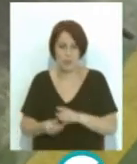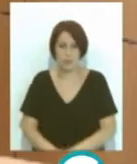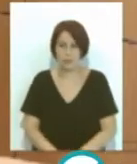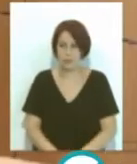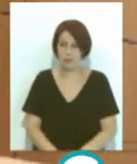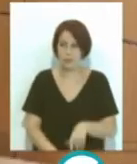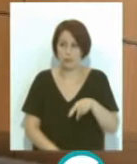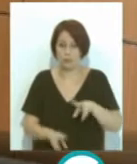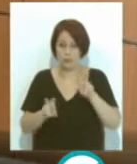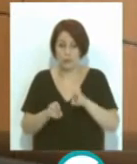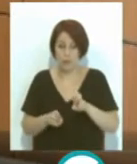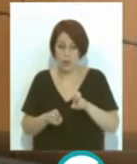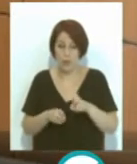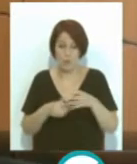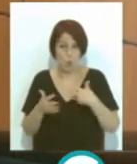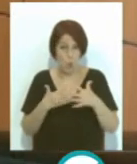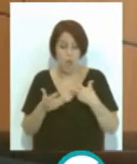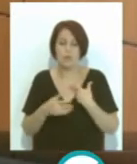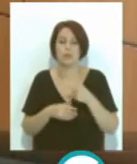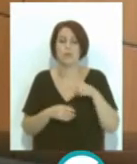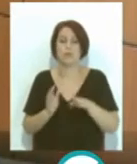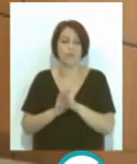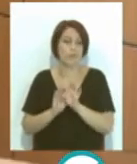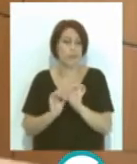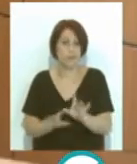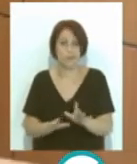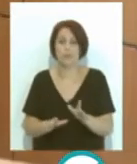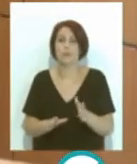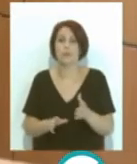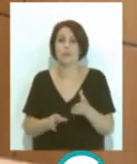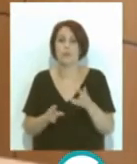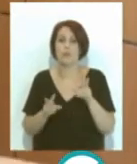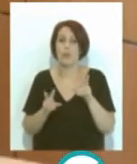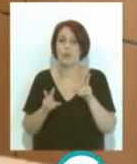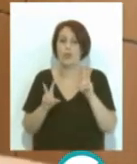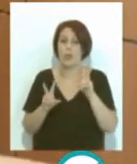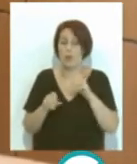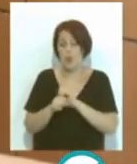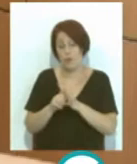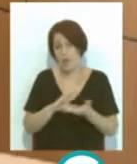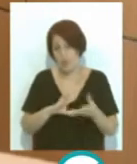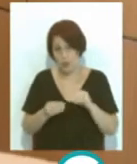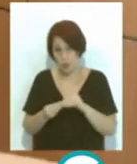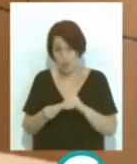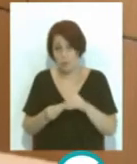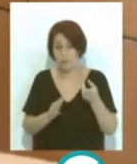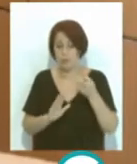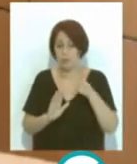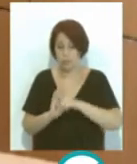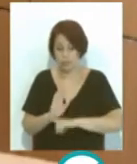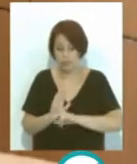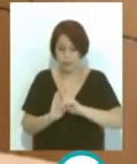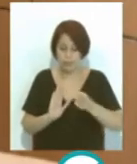nueva versión sigue también esta línea de adaptación al COVID-19 e introduce algunas